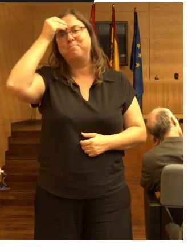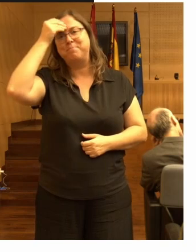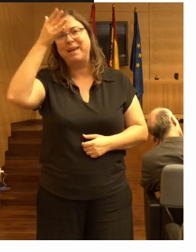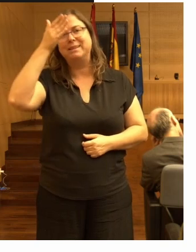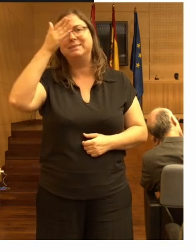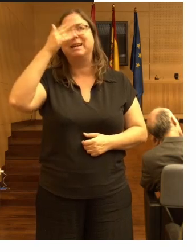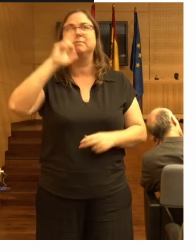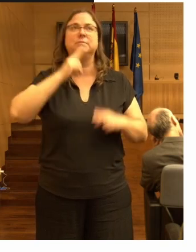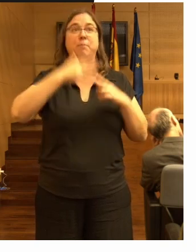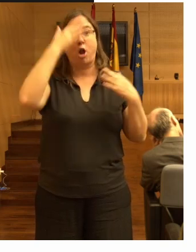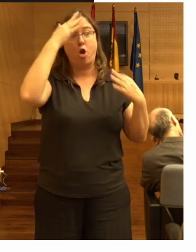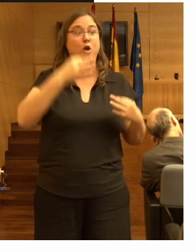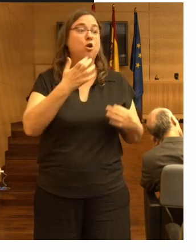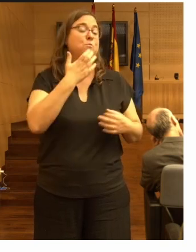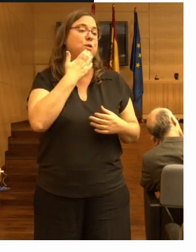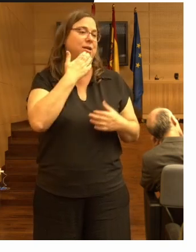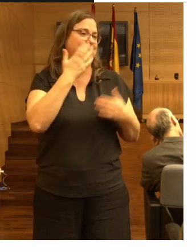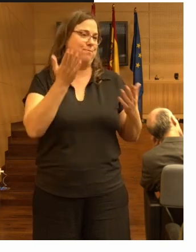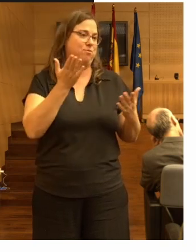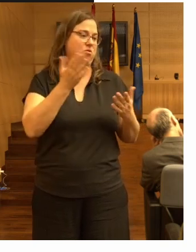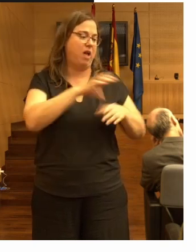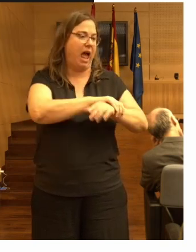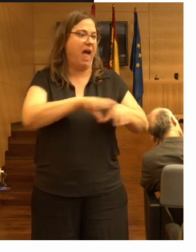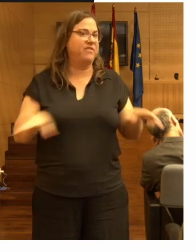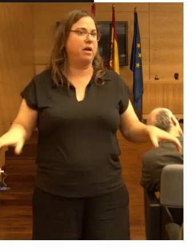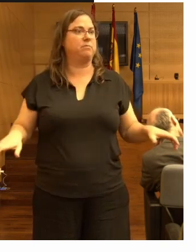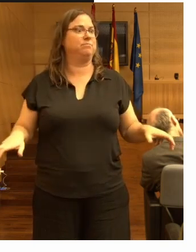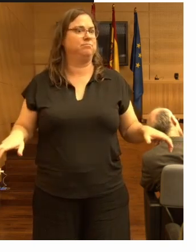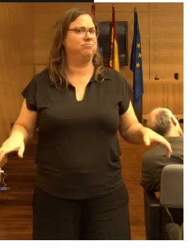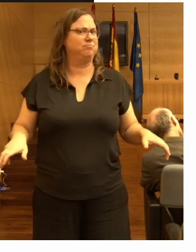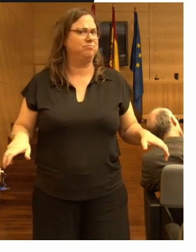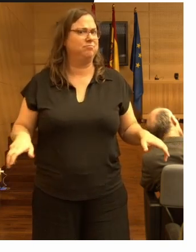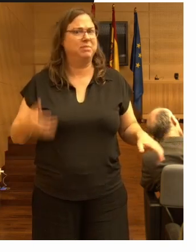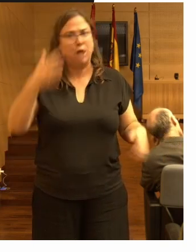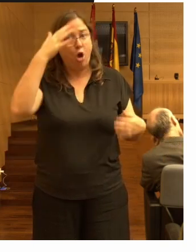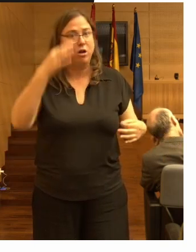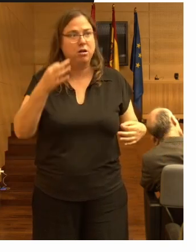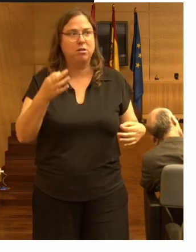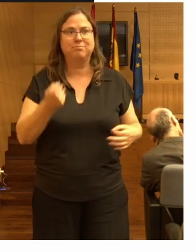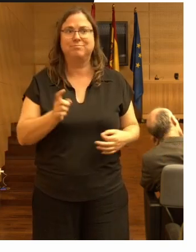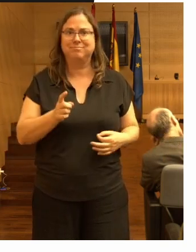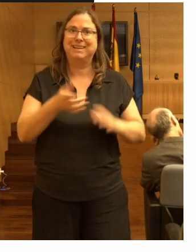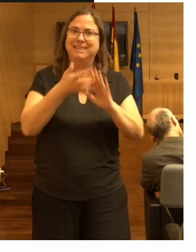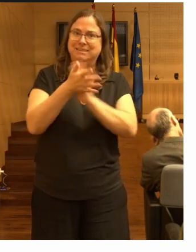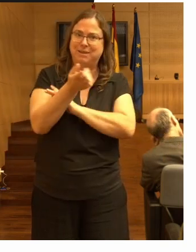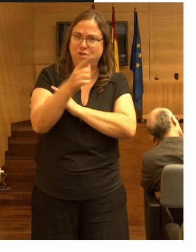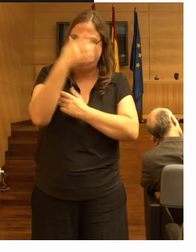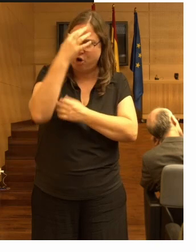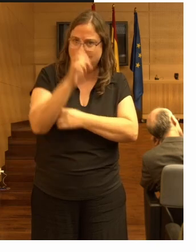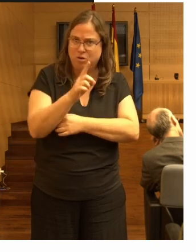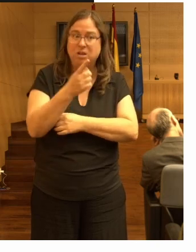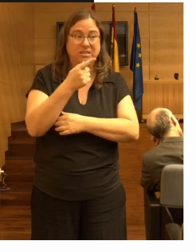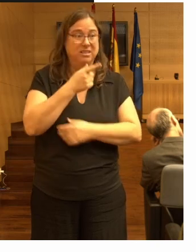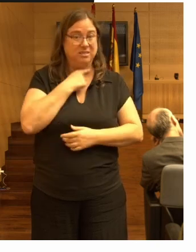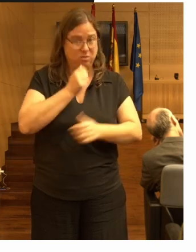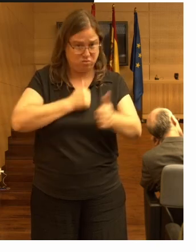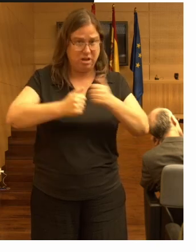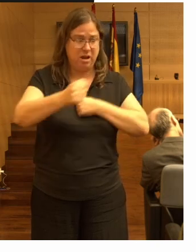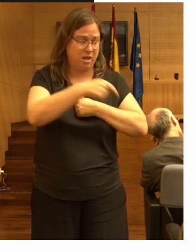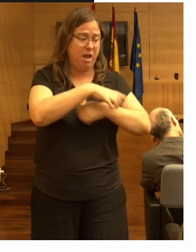sentido común como por ejemplo atarlos o nosotros solo tenemos que explicar y les preguntamos pero a ti te gustaría